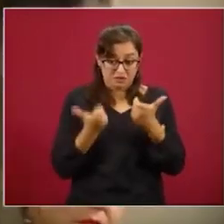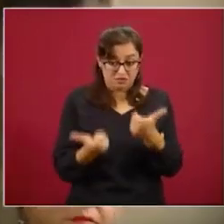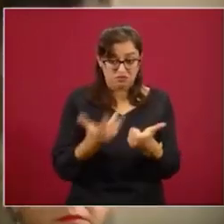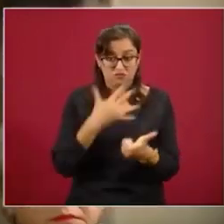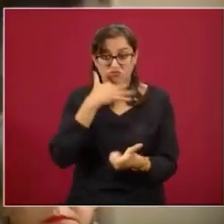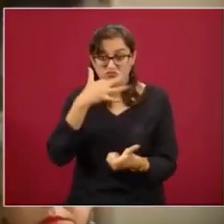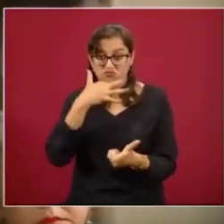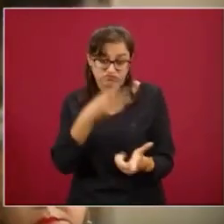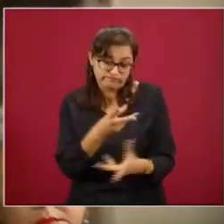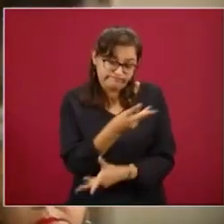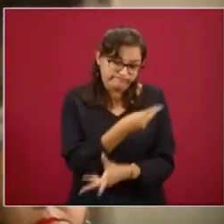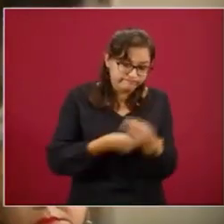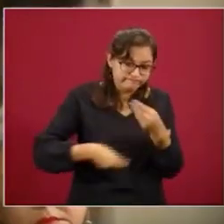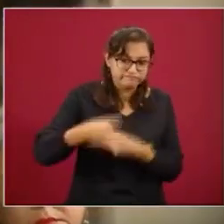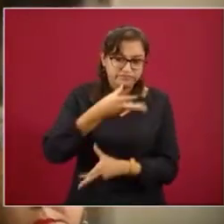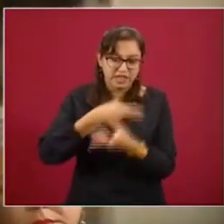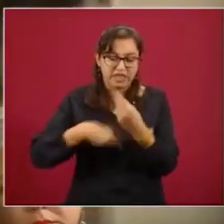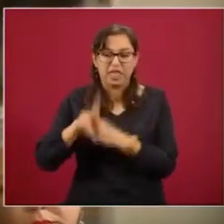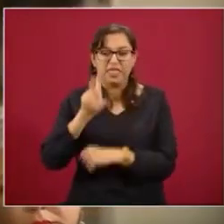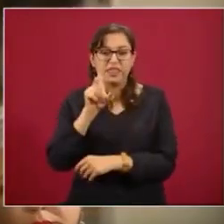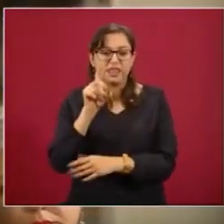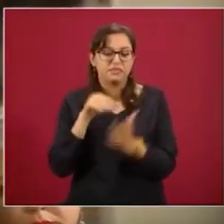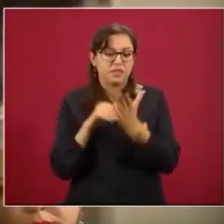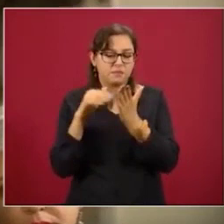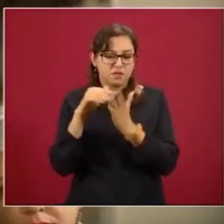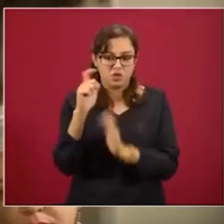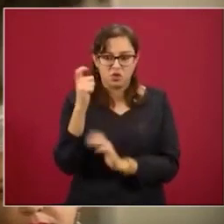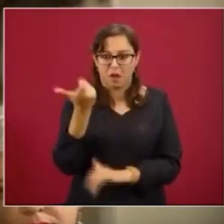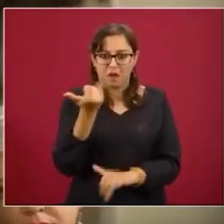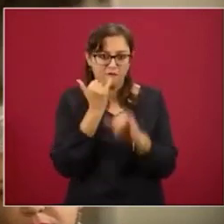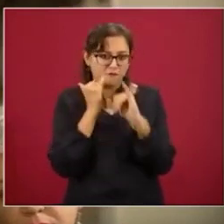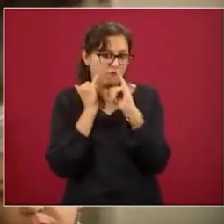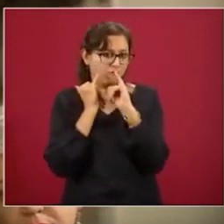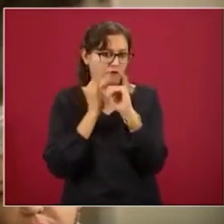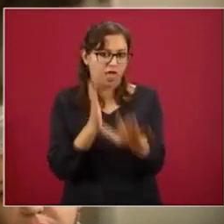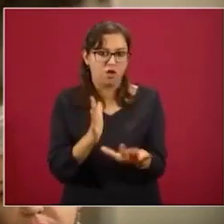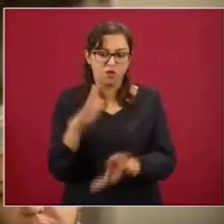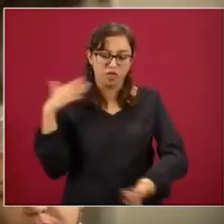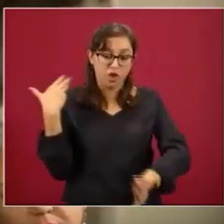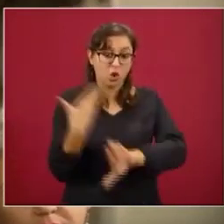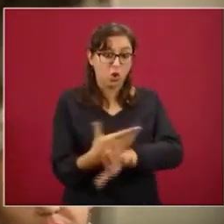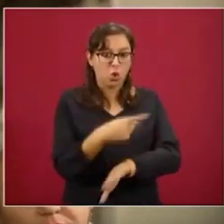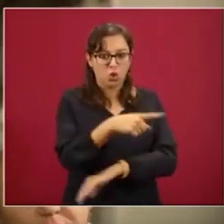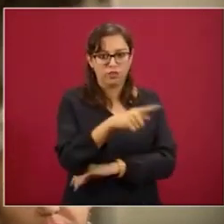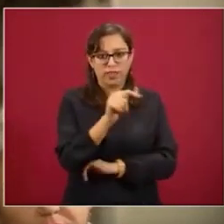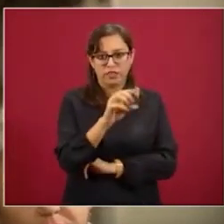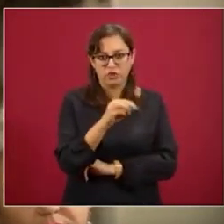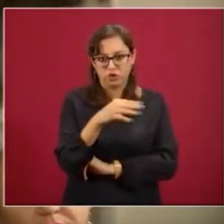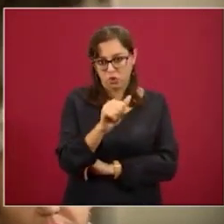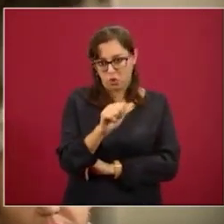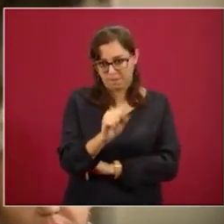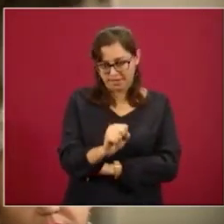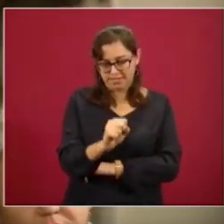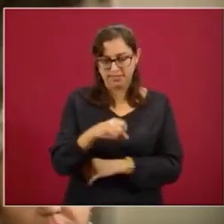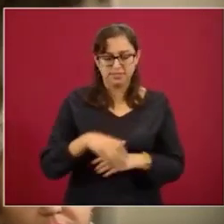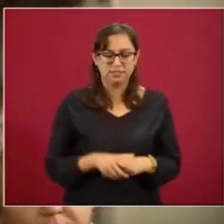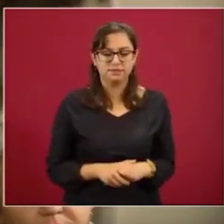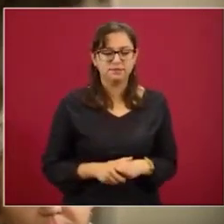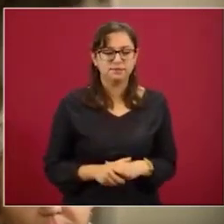más de 30 millones de pesos, mediante esta acción fraudulenta consecuencia de la propiedad de esta persona.